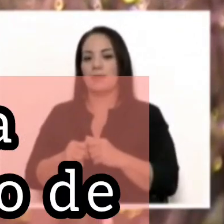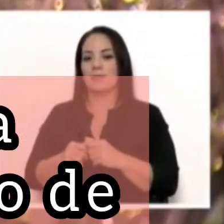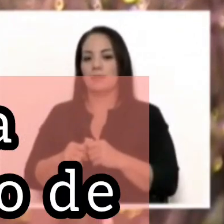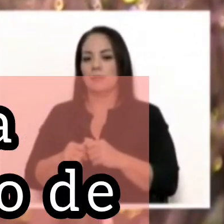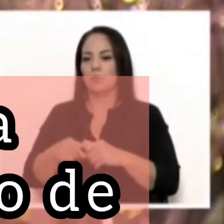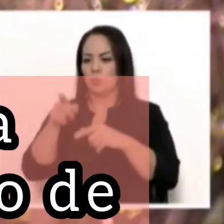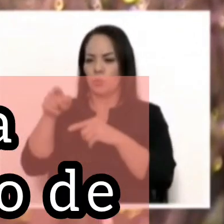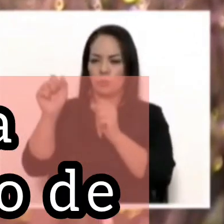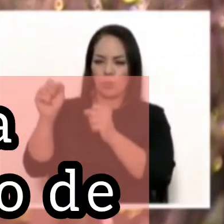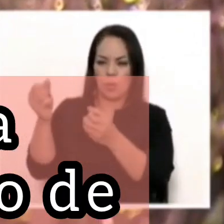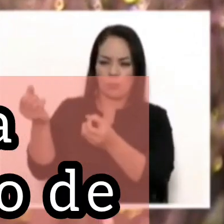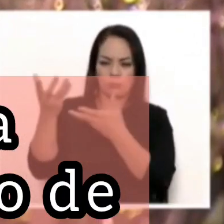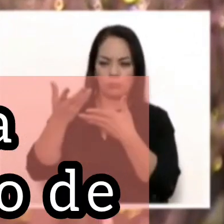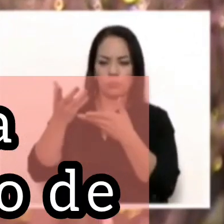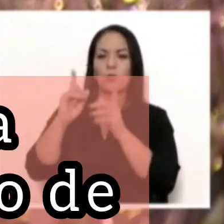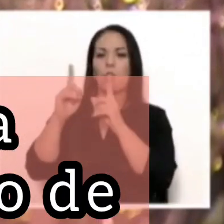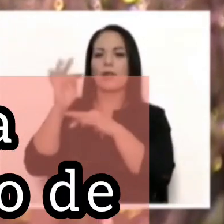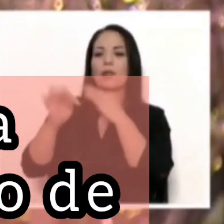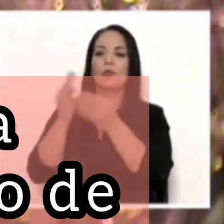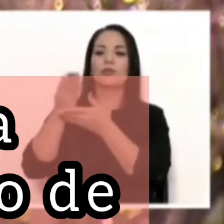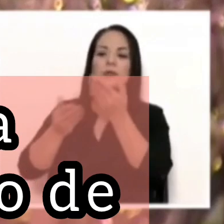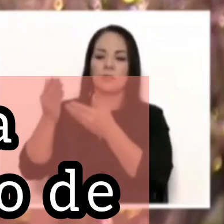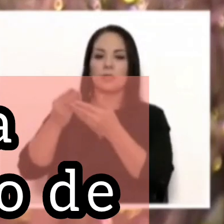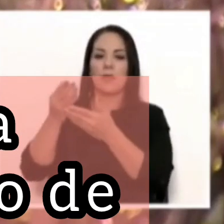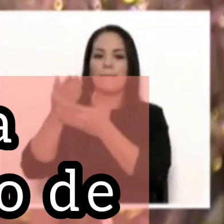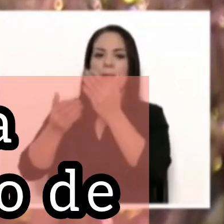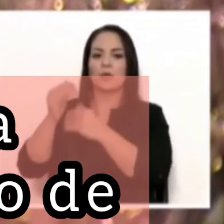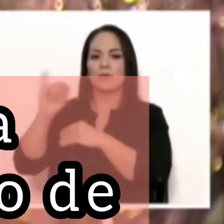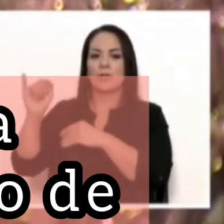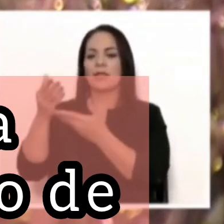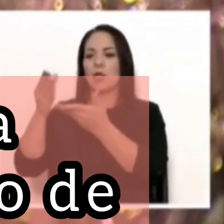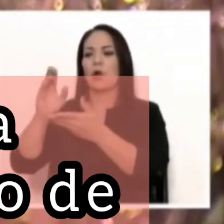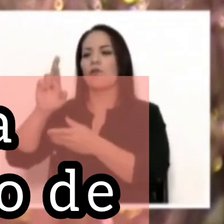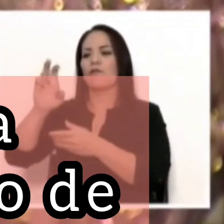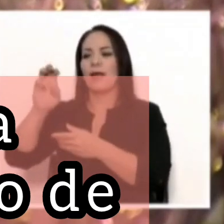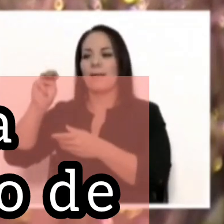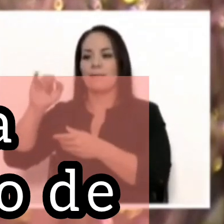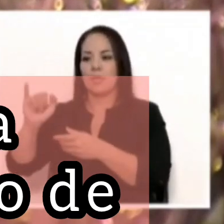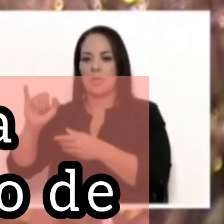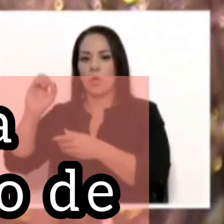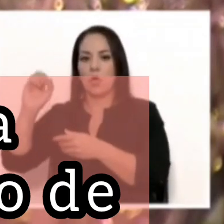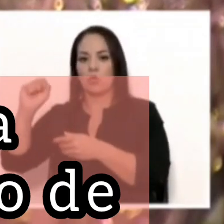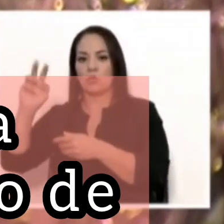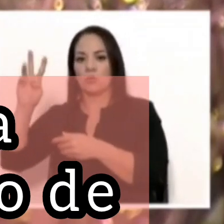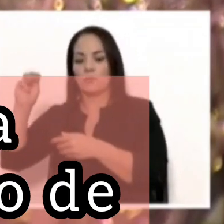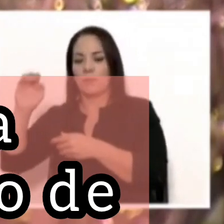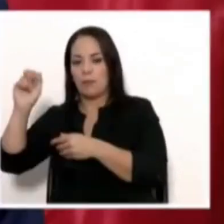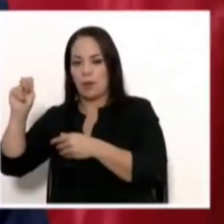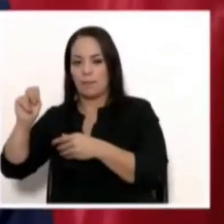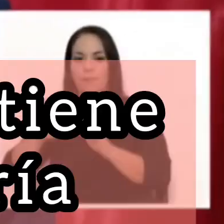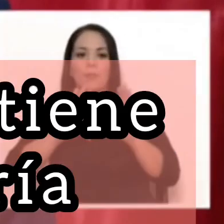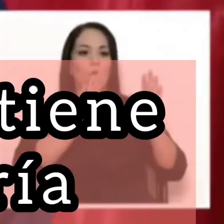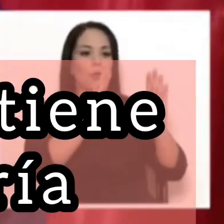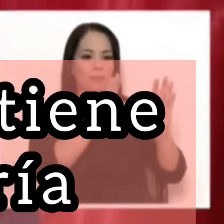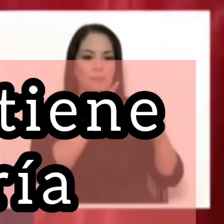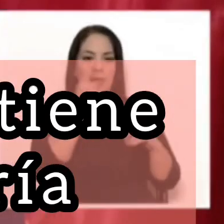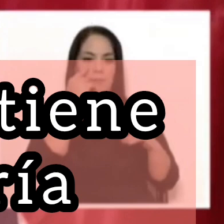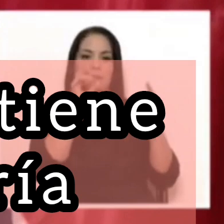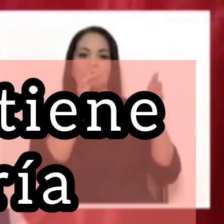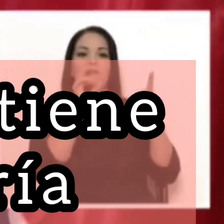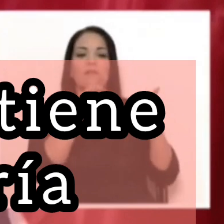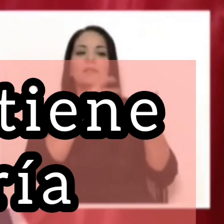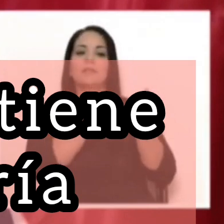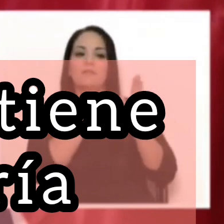¿nos podría decir qué tipo de servicios de mano izquierda dio Remy Osman en la pasada campaña? Mire, abominable es desinformar a la gente,